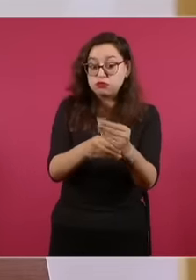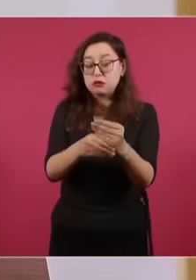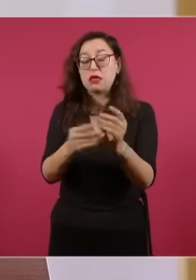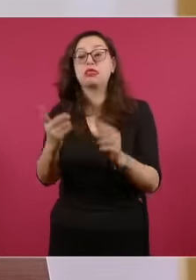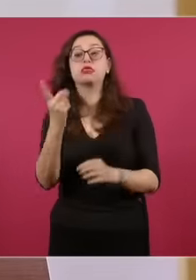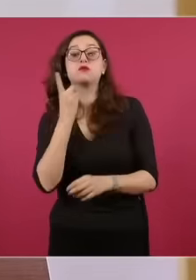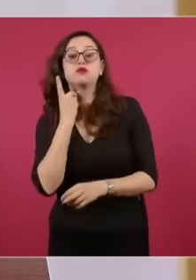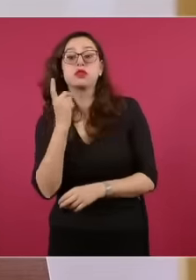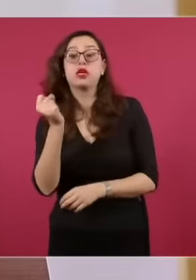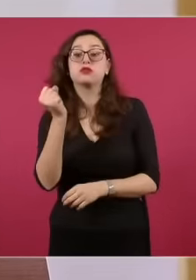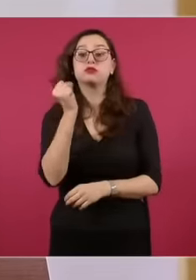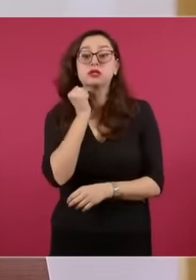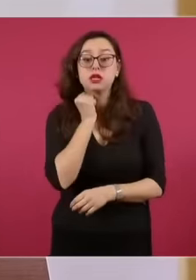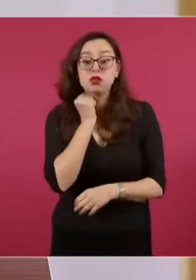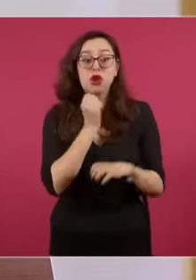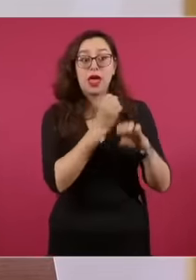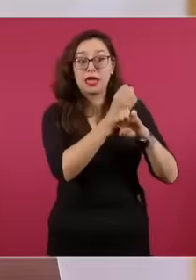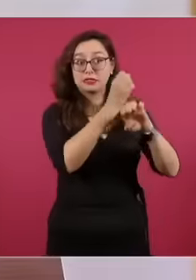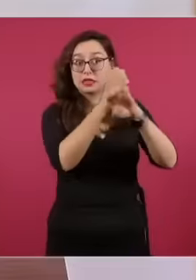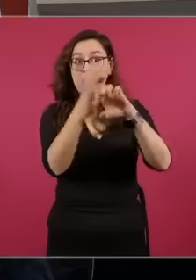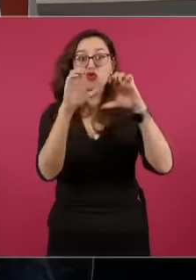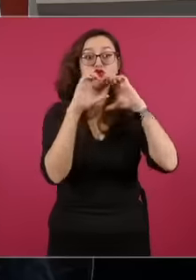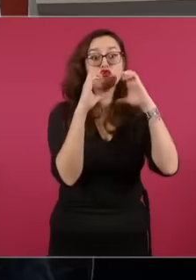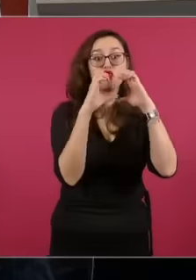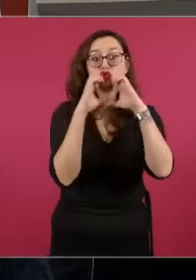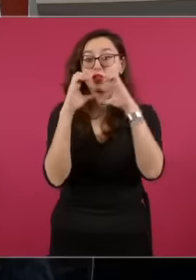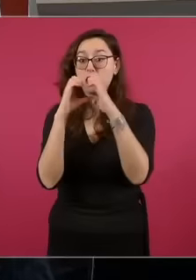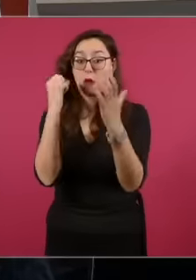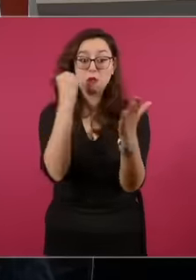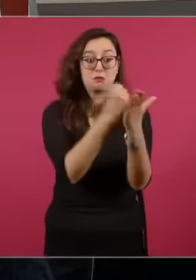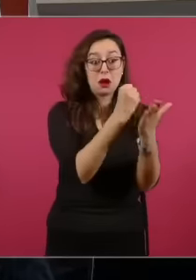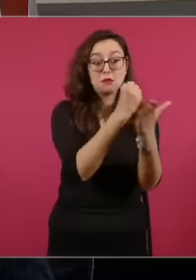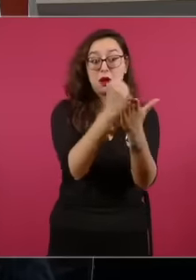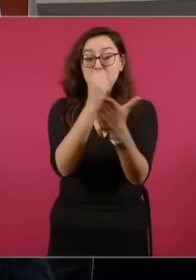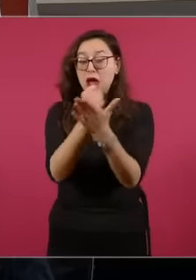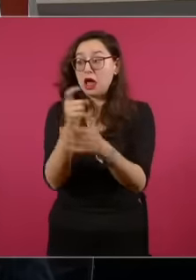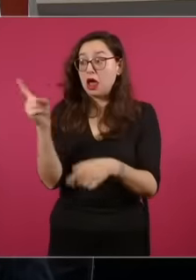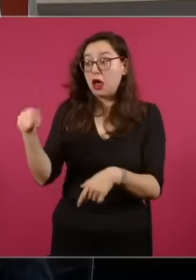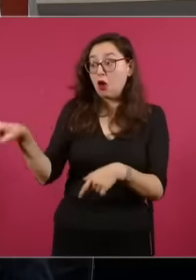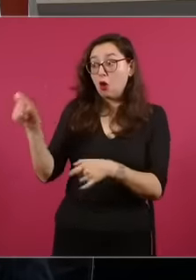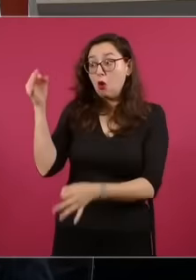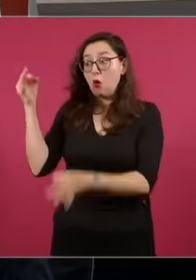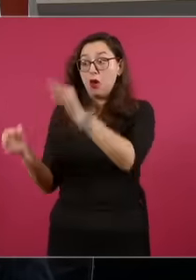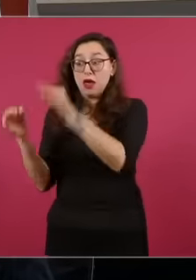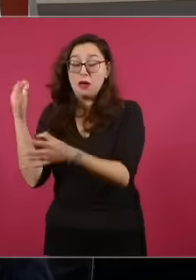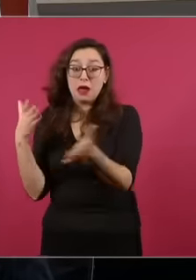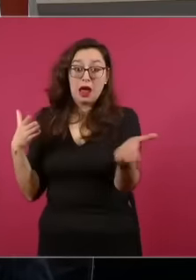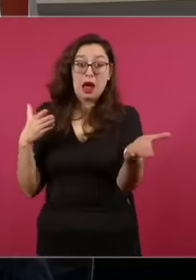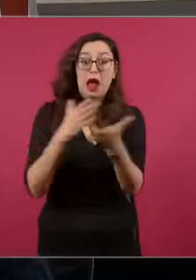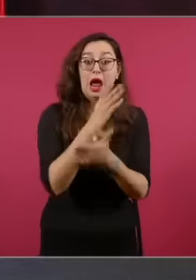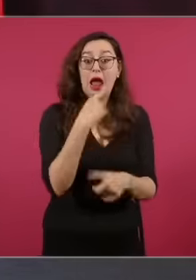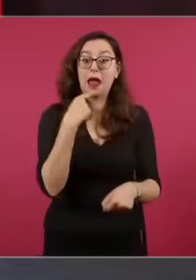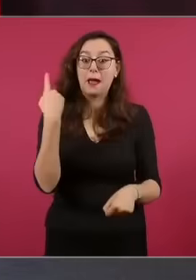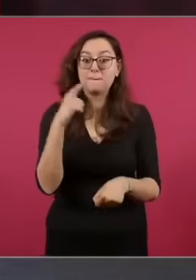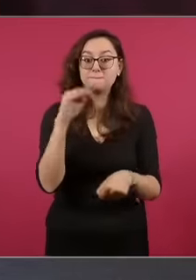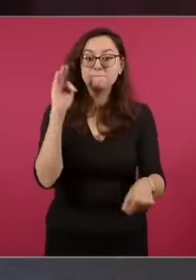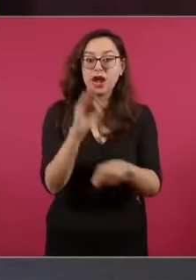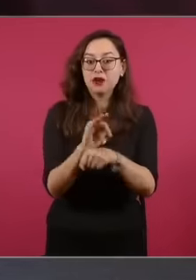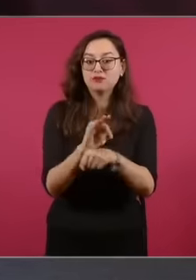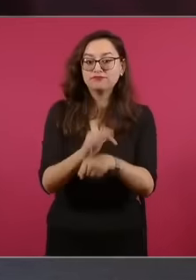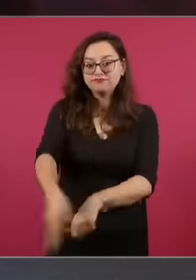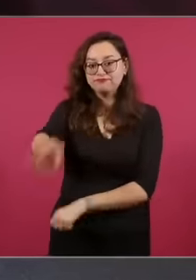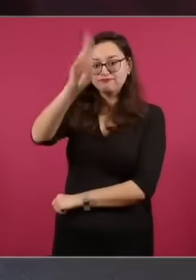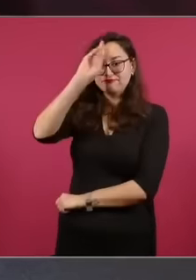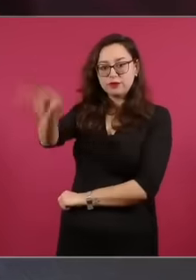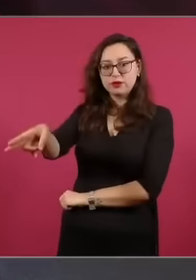a la constitución política de los Estados Unidos mexicanos así de